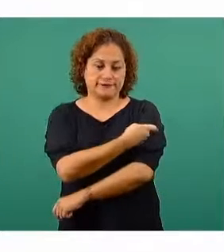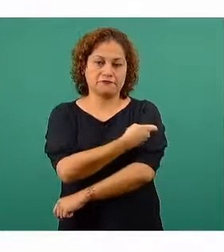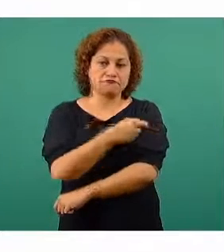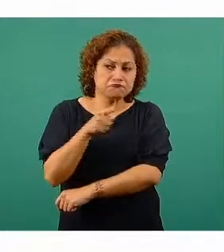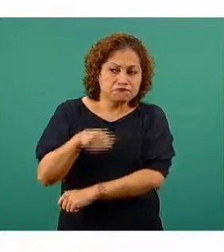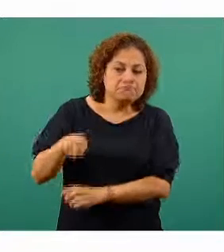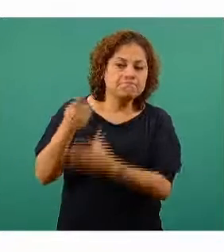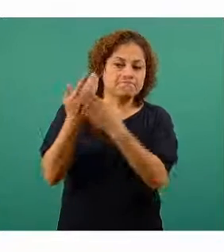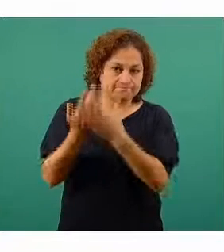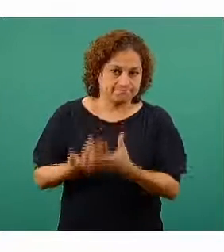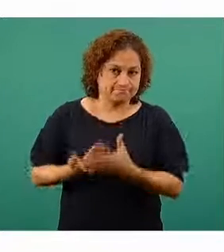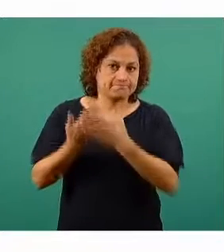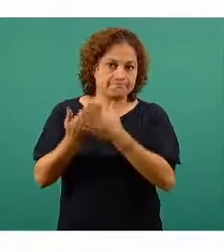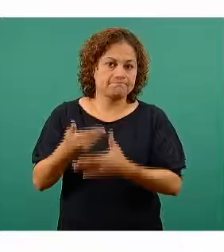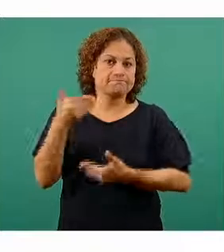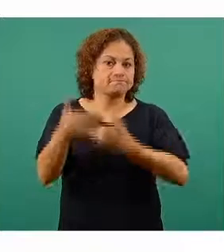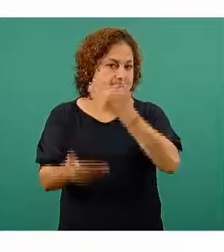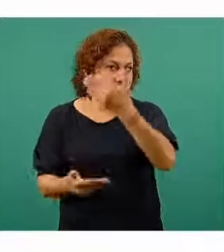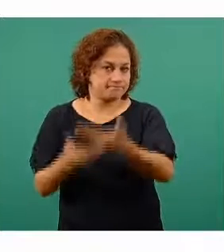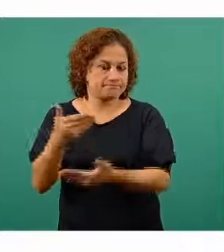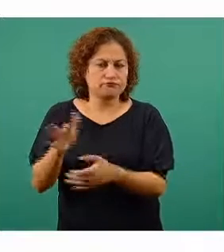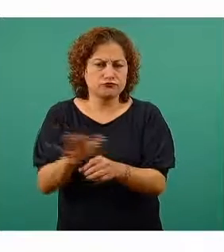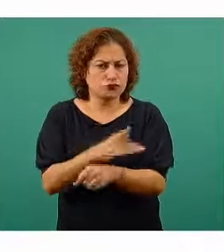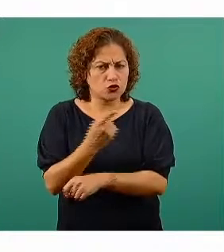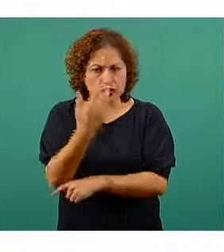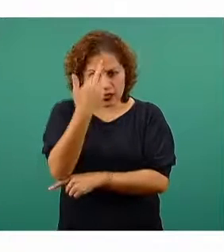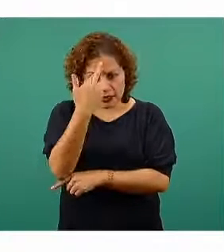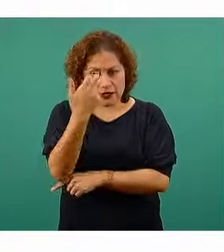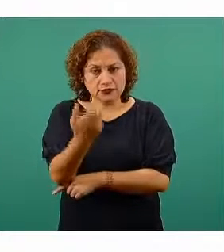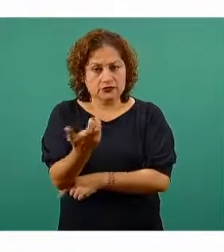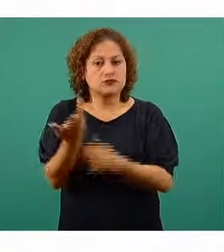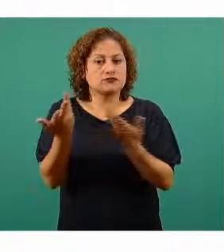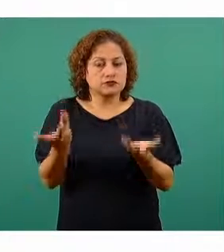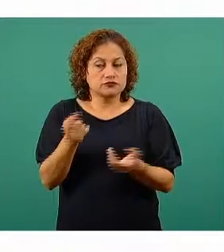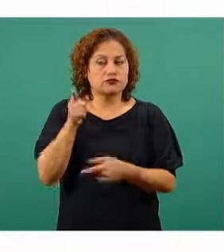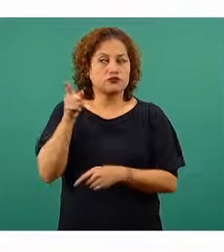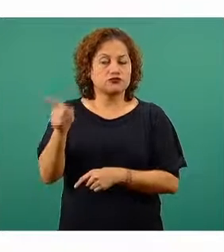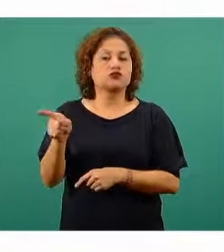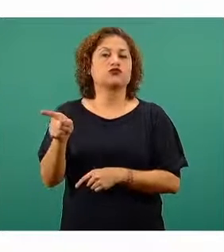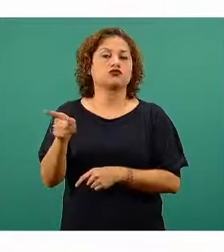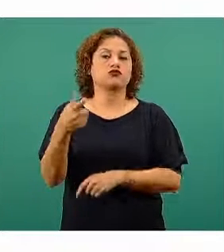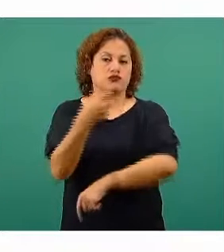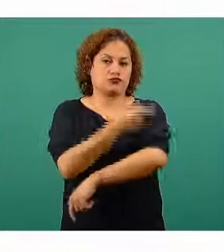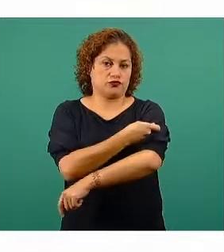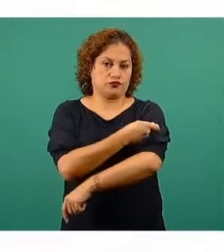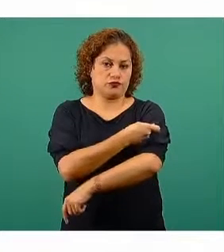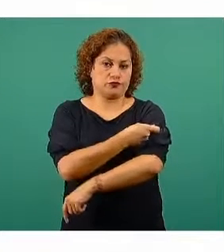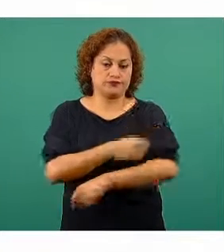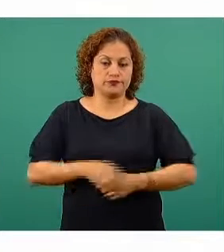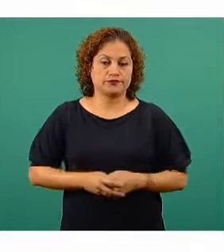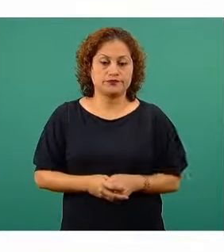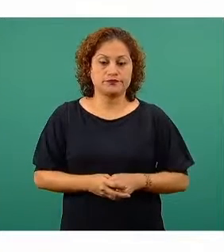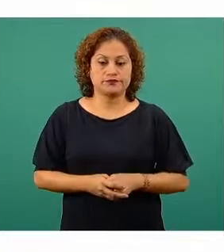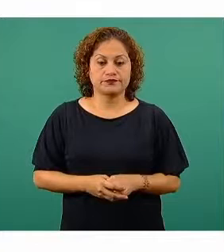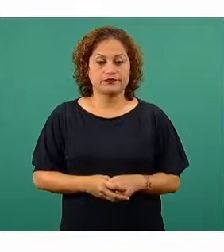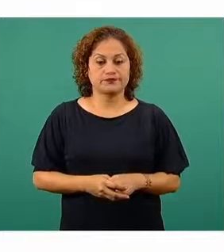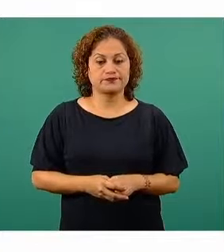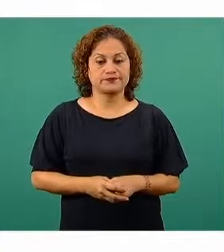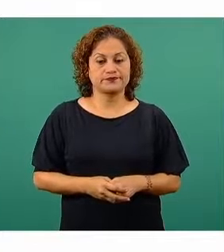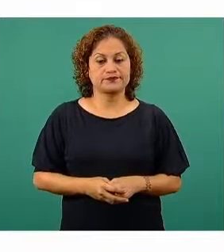diversas razones el recibir su esquema completo. Sobre